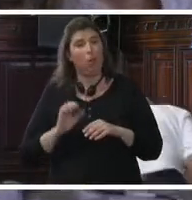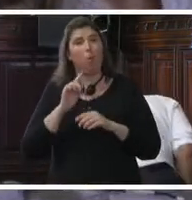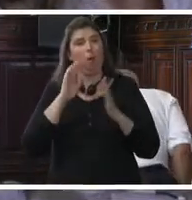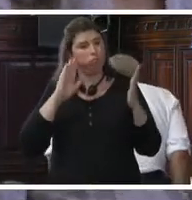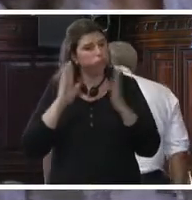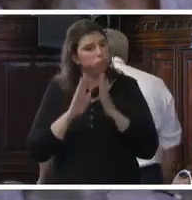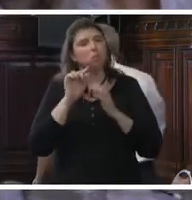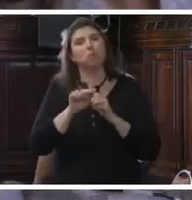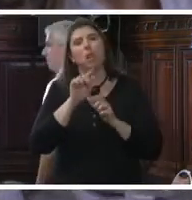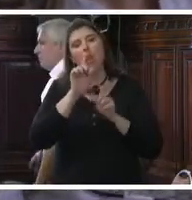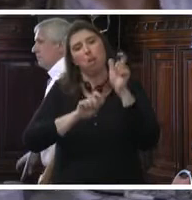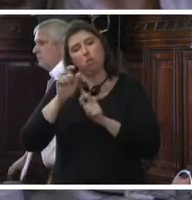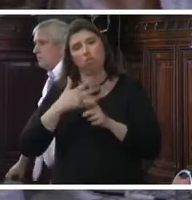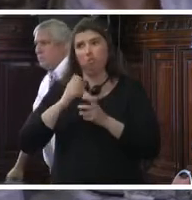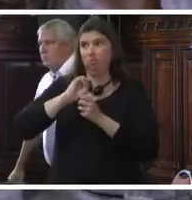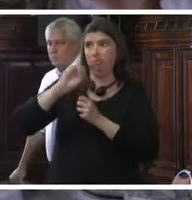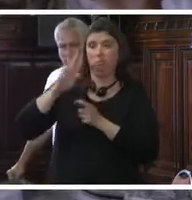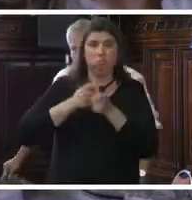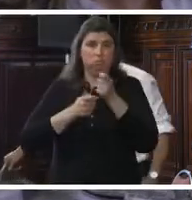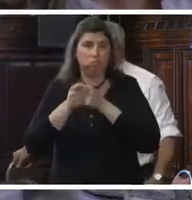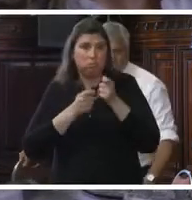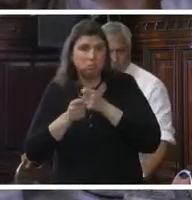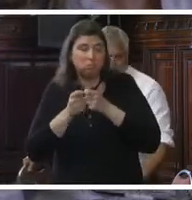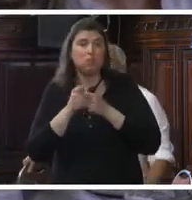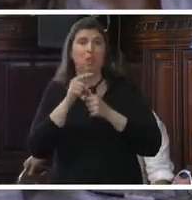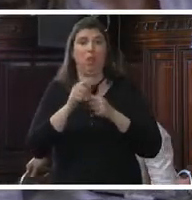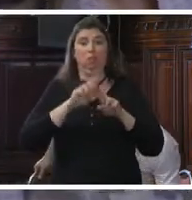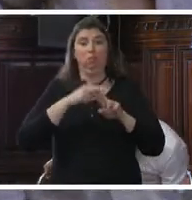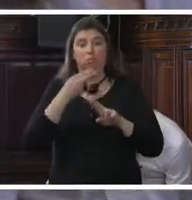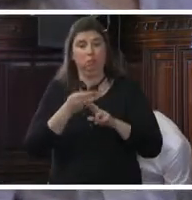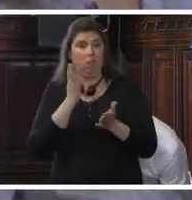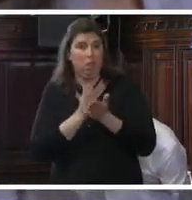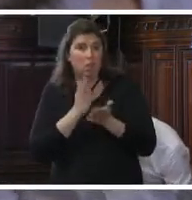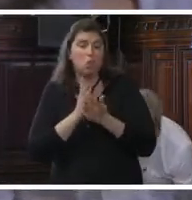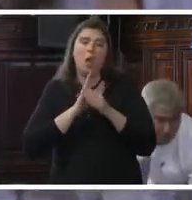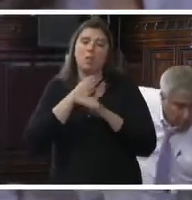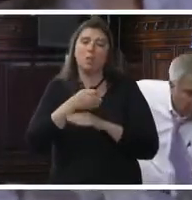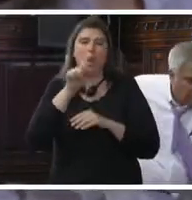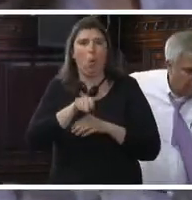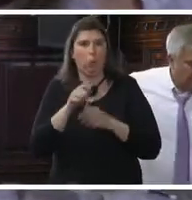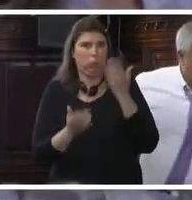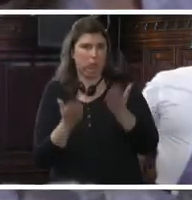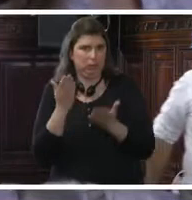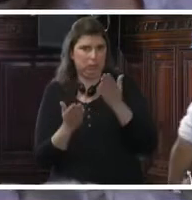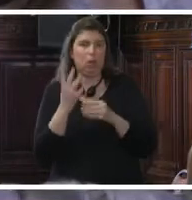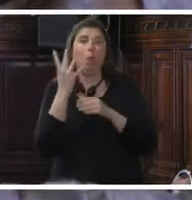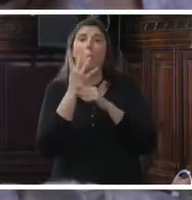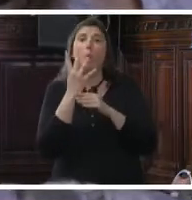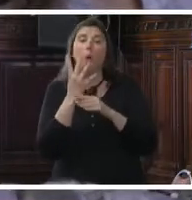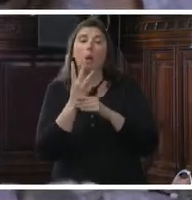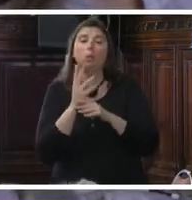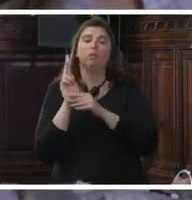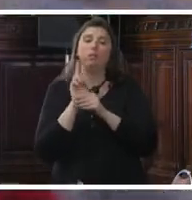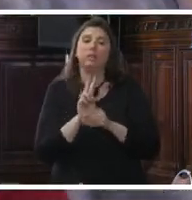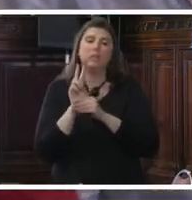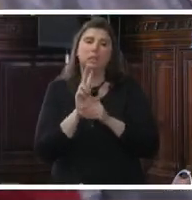especial con relación a las causas estructurales, la restitución de derechos y el acceso a la justicia. Cuatro, realizar visitas de